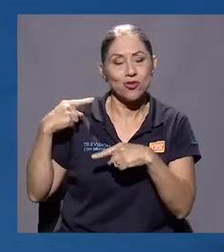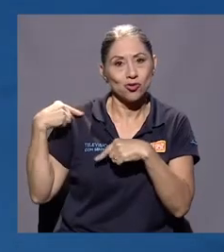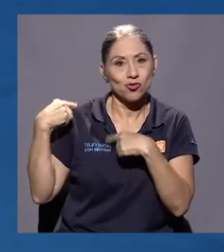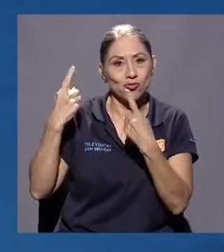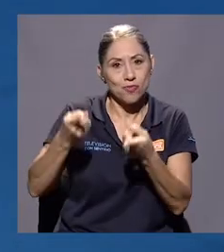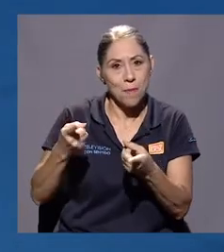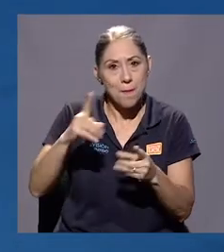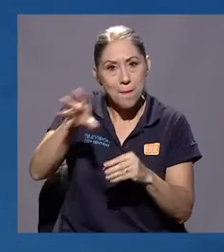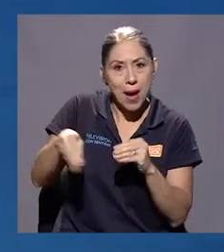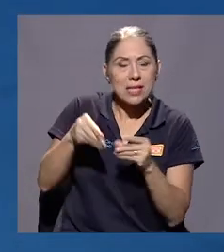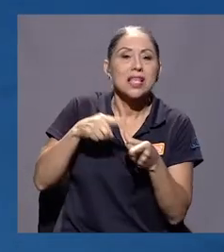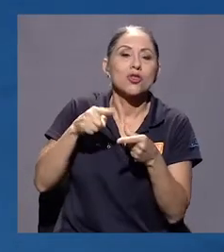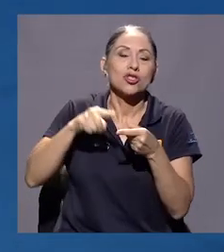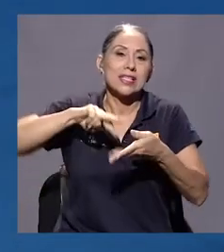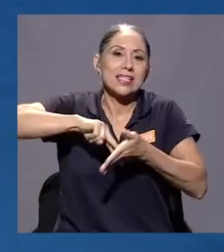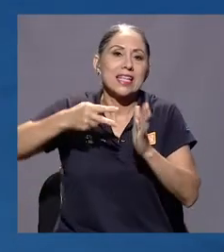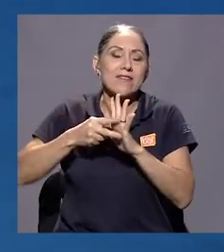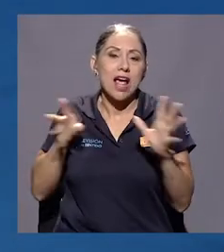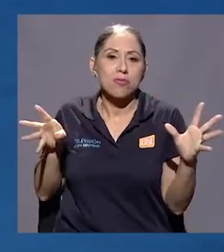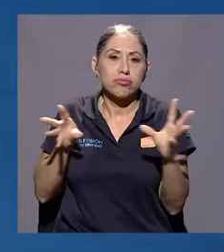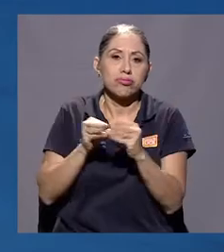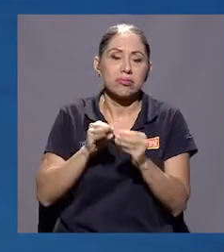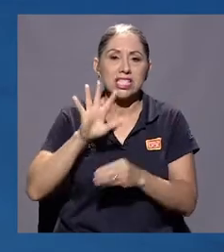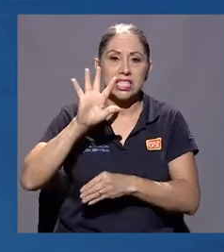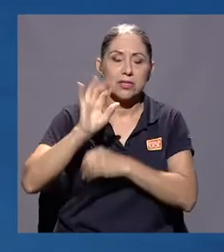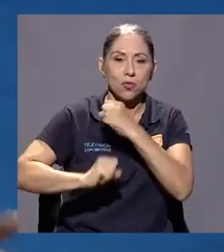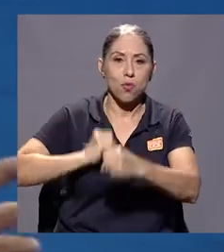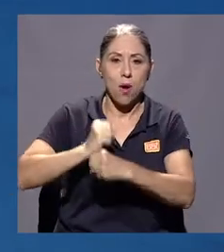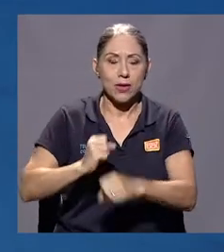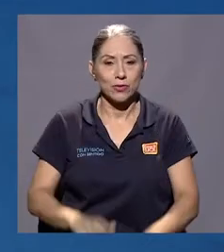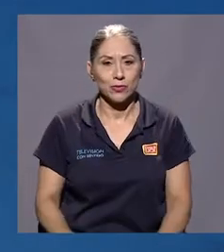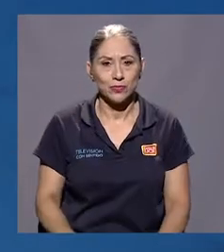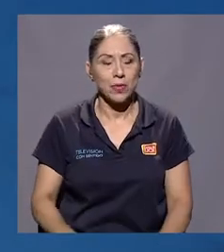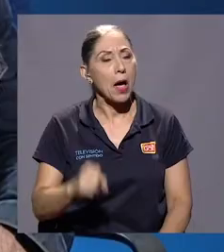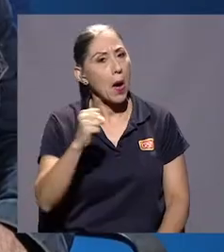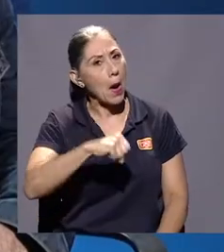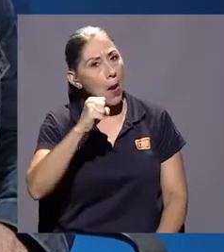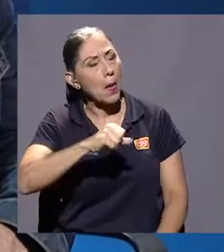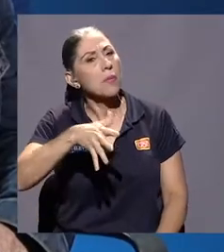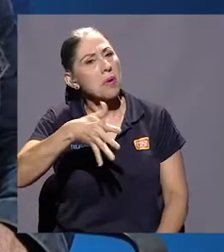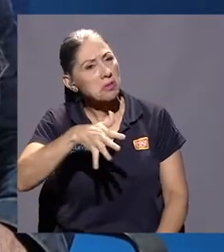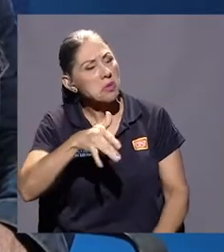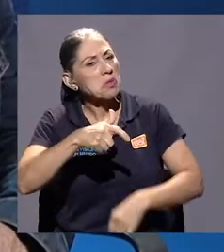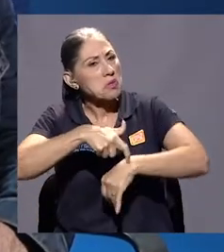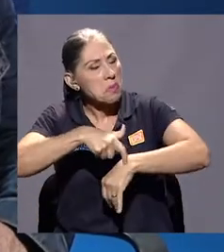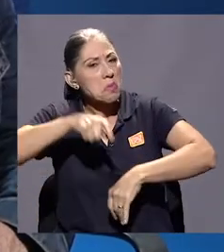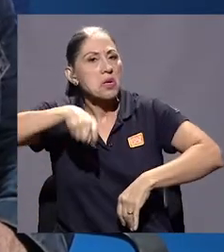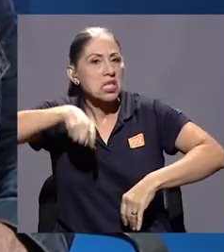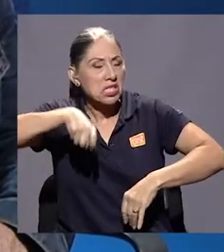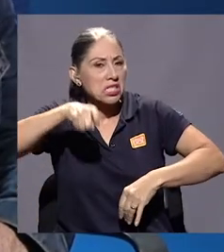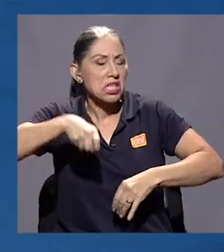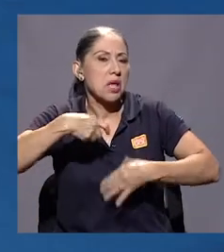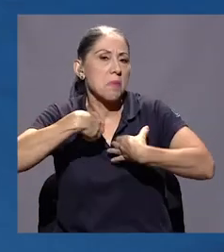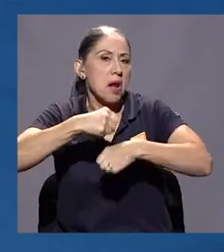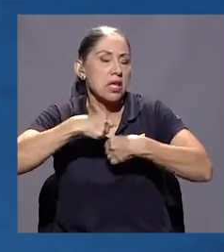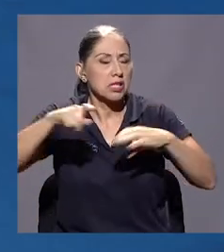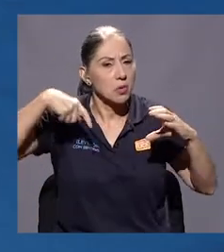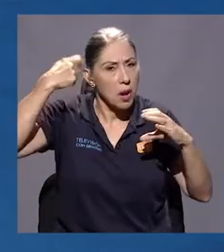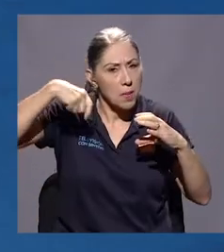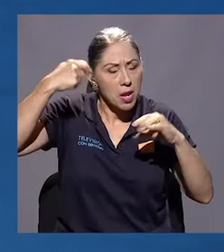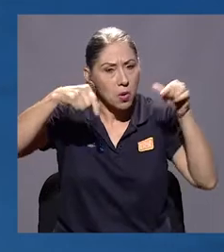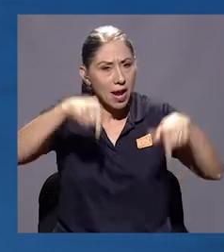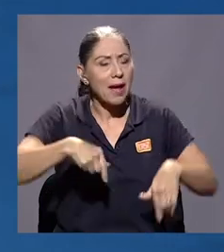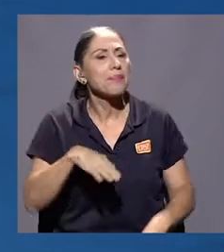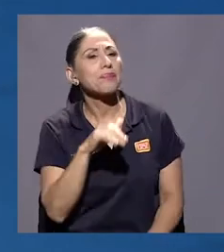mí fueron... han sido ya cinco años. Cinco años. Sí, que es más o menos lo que lleva una película acá. Larry,